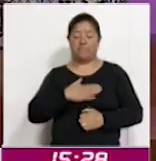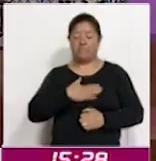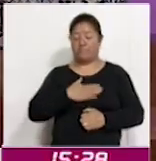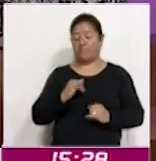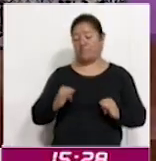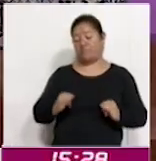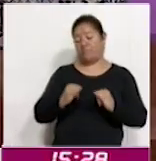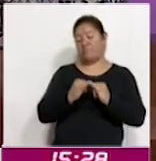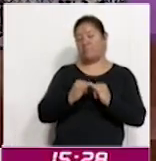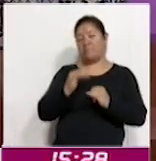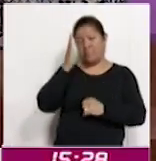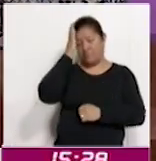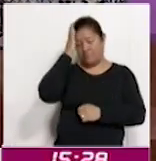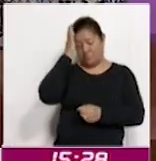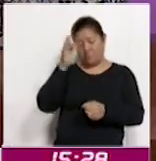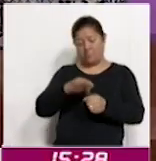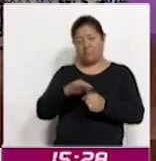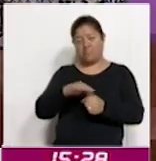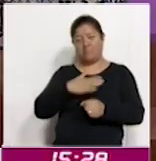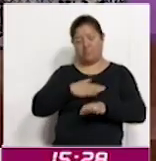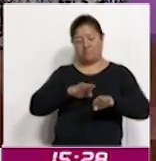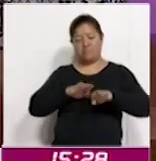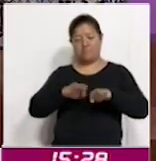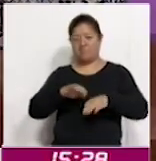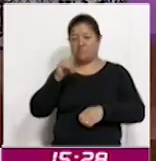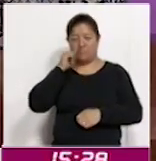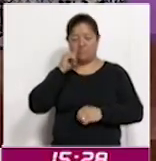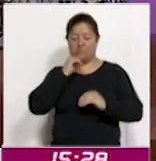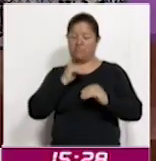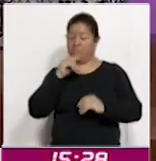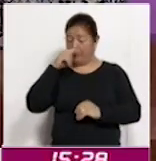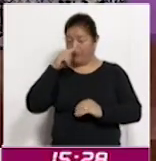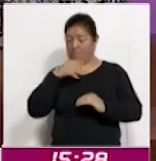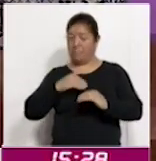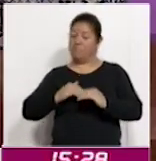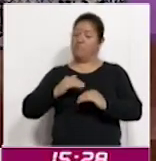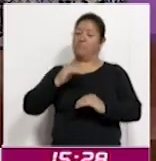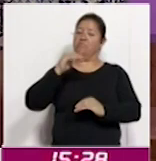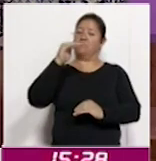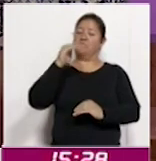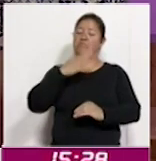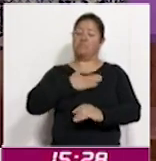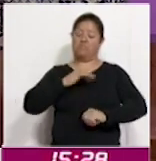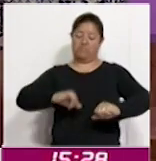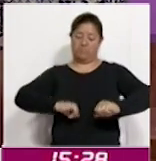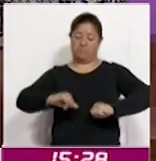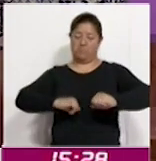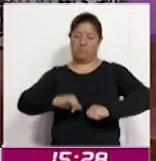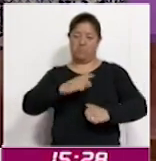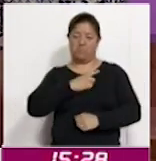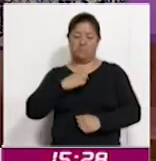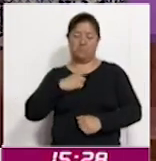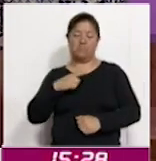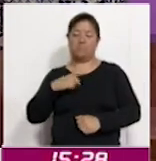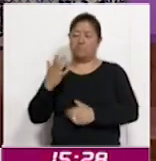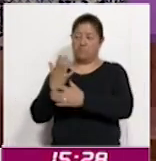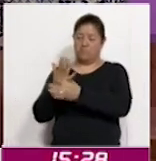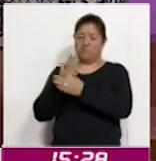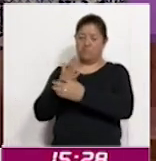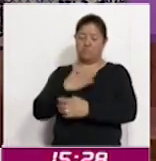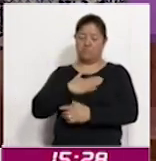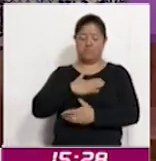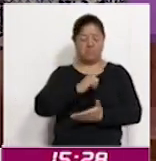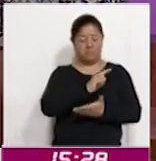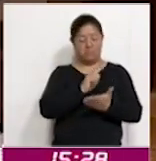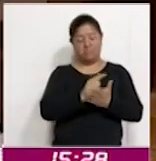administrativa ha hecho su trabajo y siempre estamos a la altura de las circunstancias para realizar nuestras actividades y la encomienda que tenemos legal y